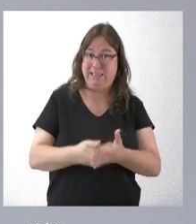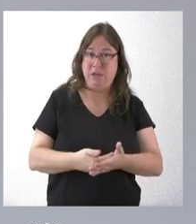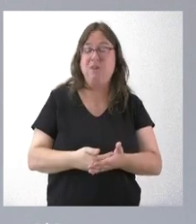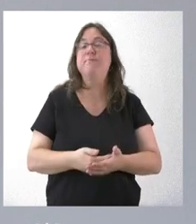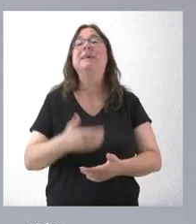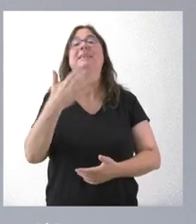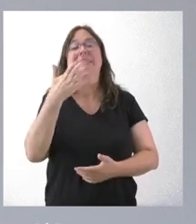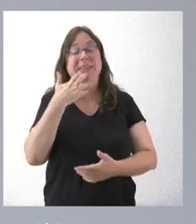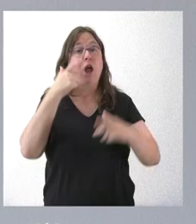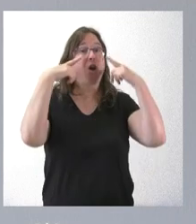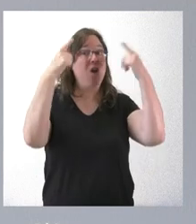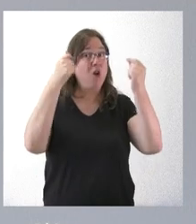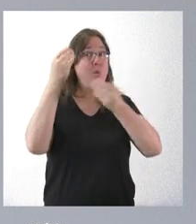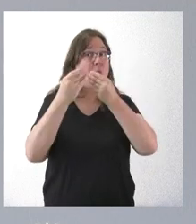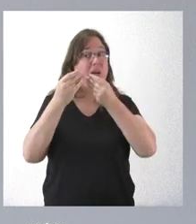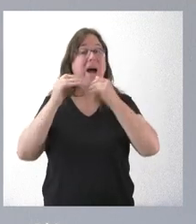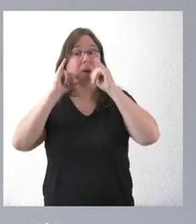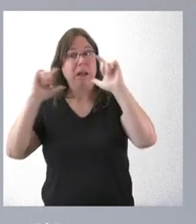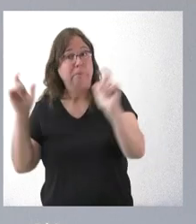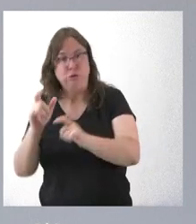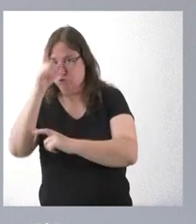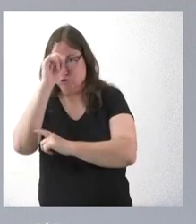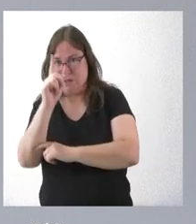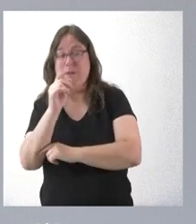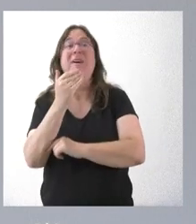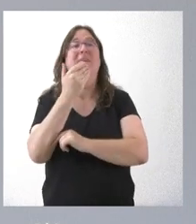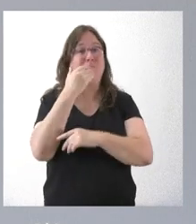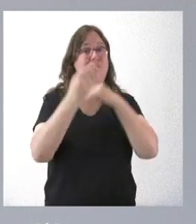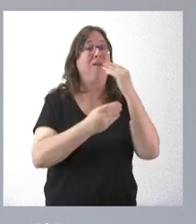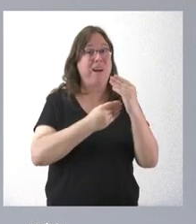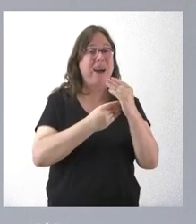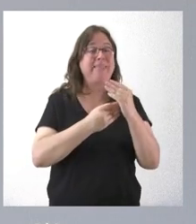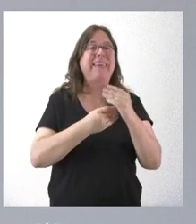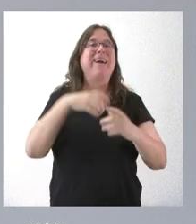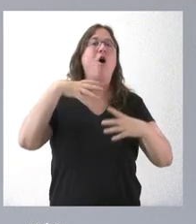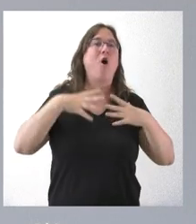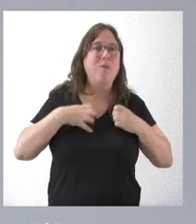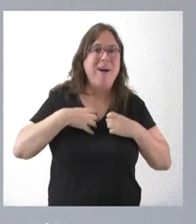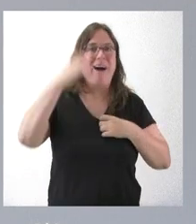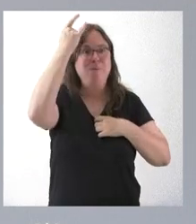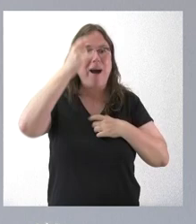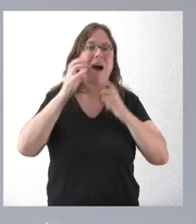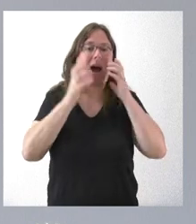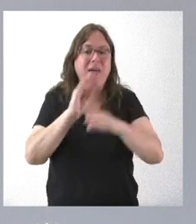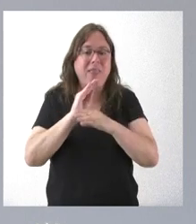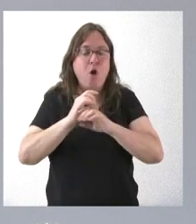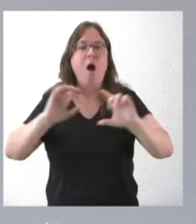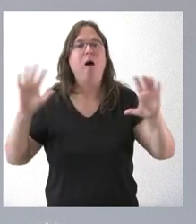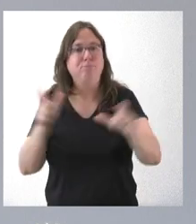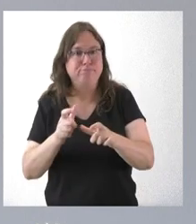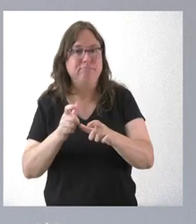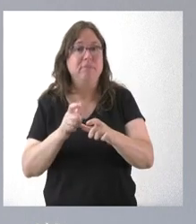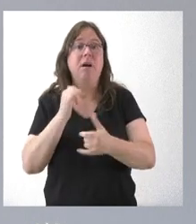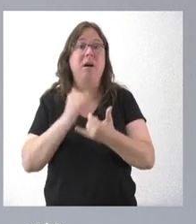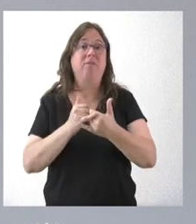que el lobo favorezca la disminución de jabalí, sí tenemos claro que favorece la disminución de la población de la ganadería y, por tanto, el abandono de